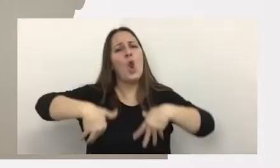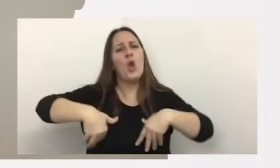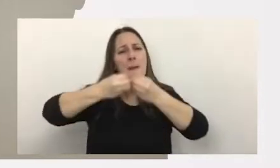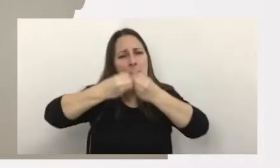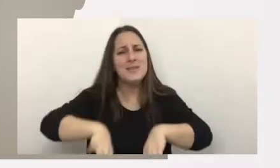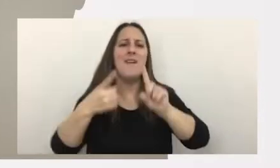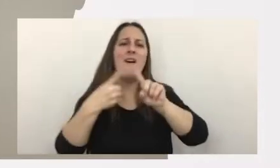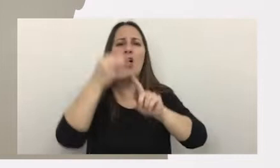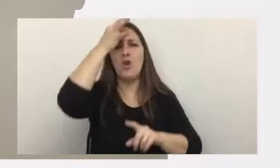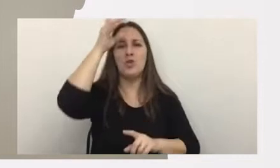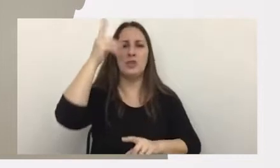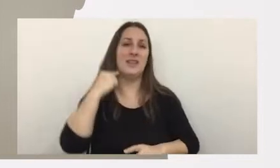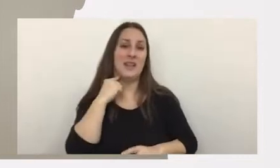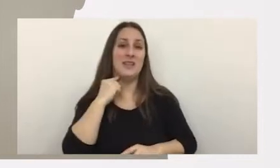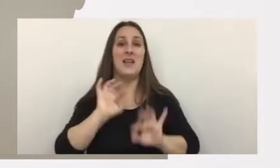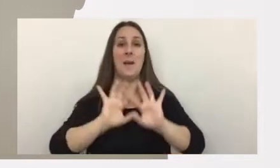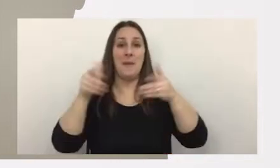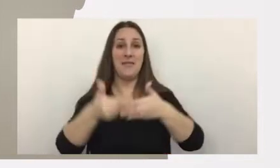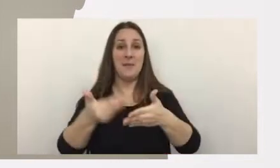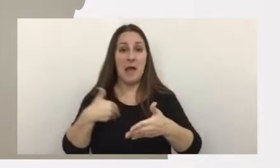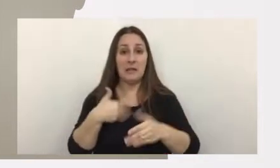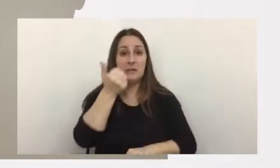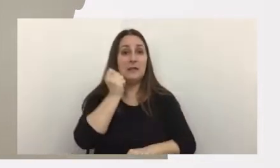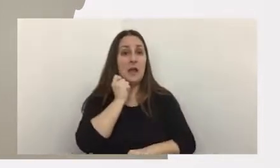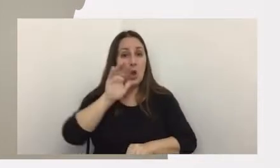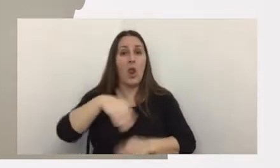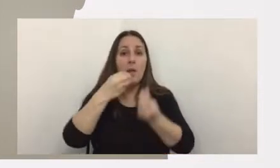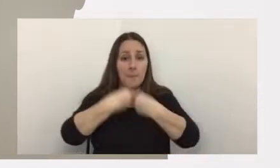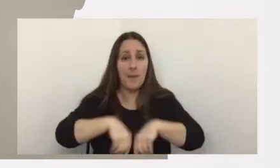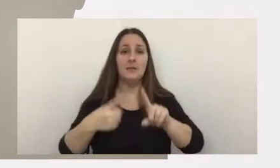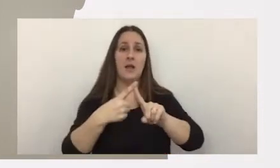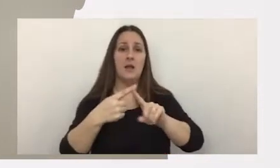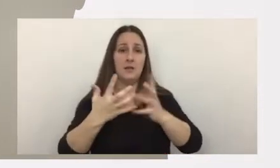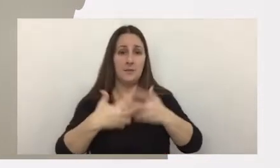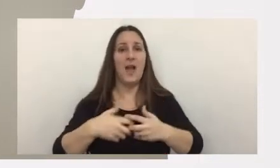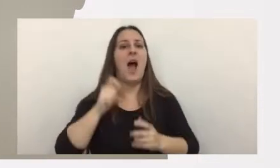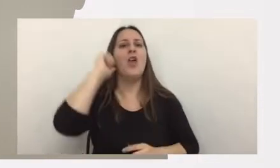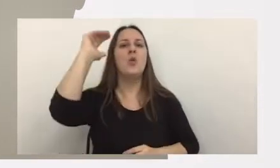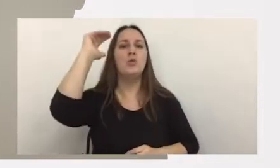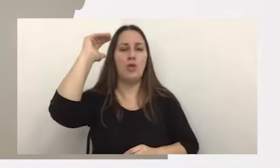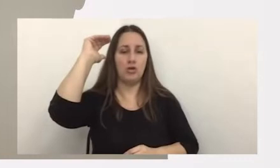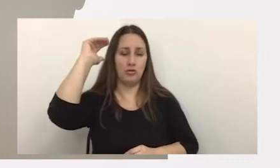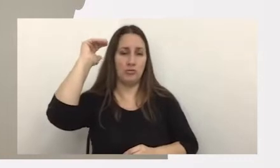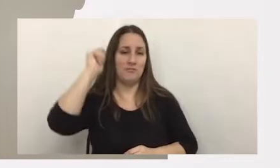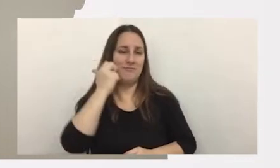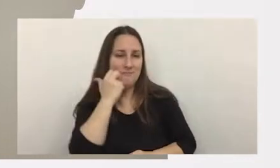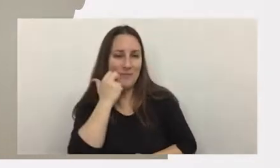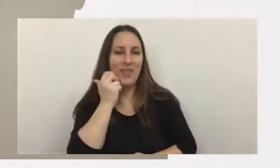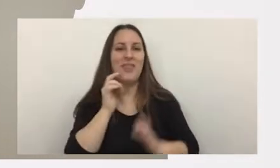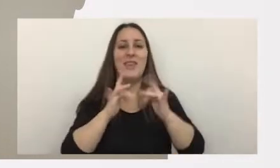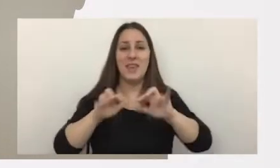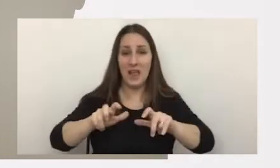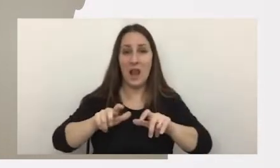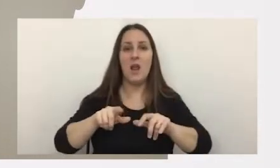años hoy es a los 6 y los que nosotros llamamos adultos mayores digitales los adultos mayores se